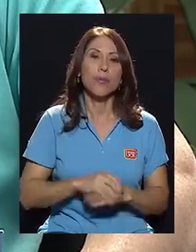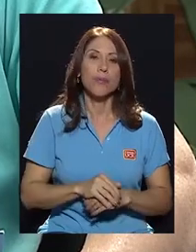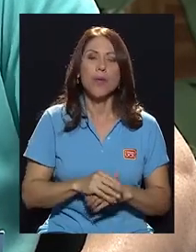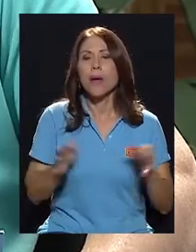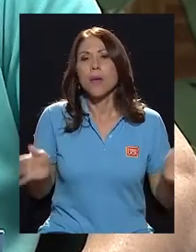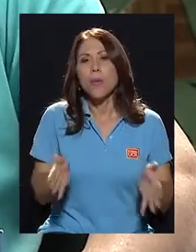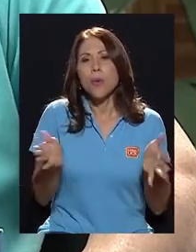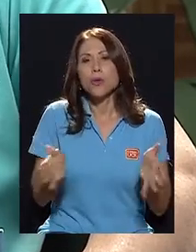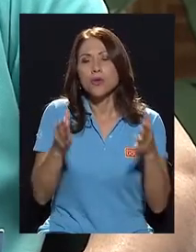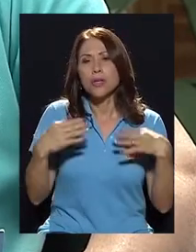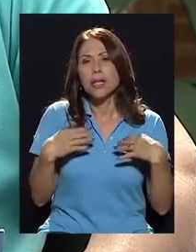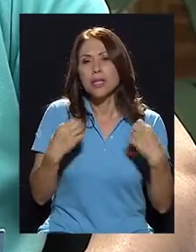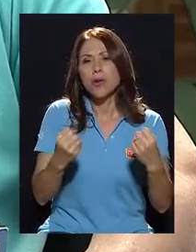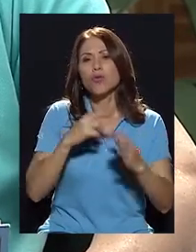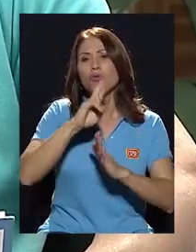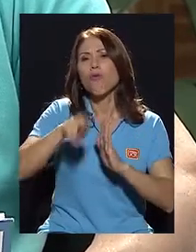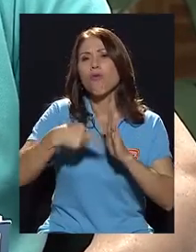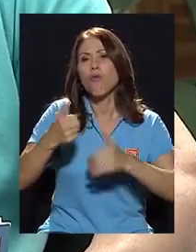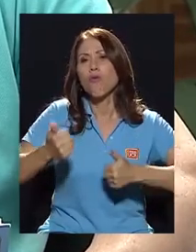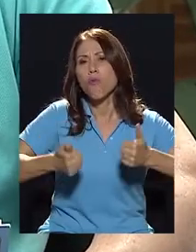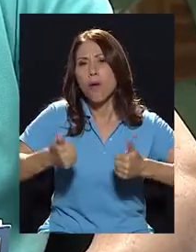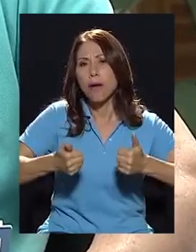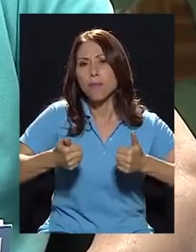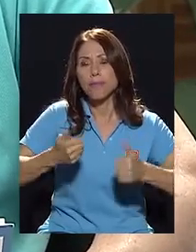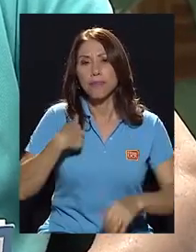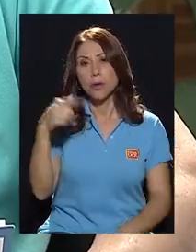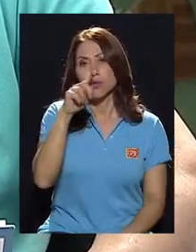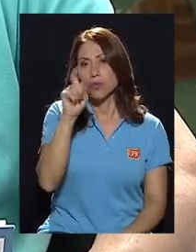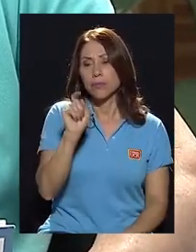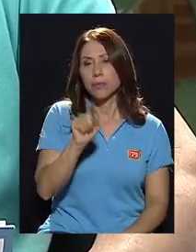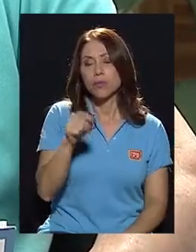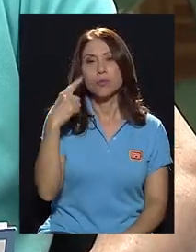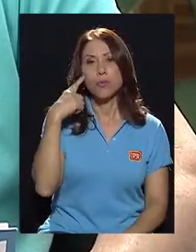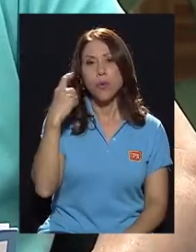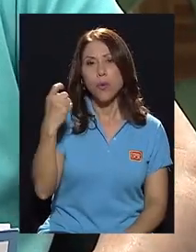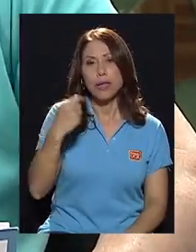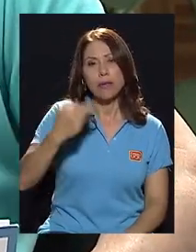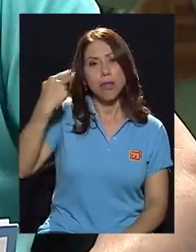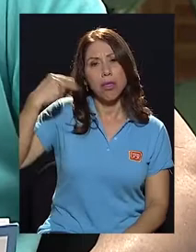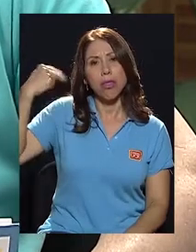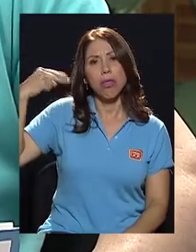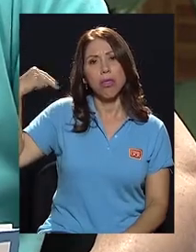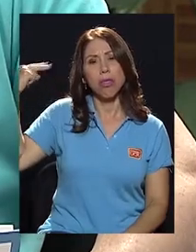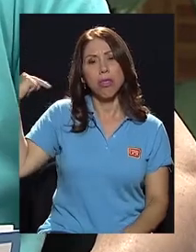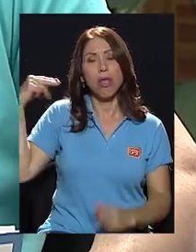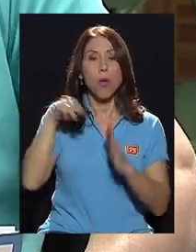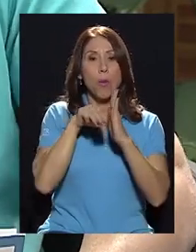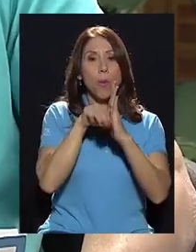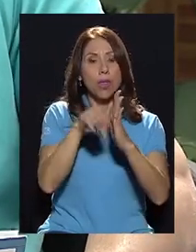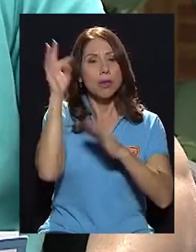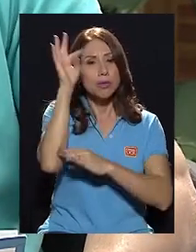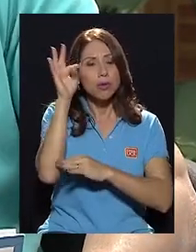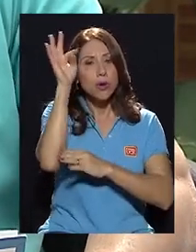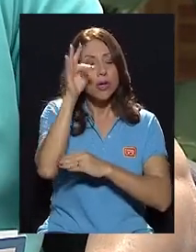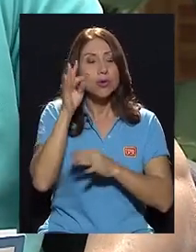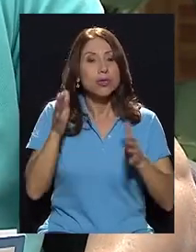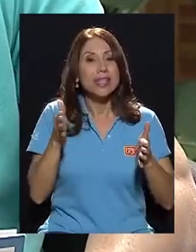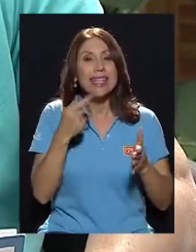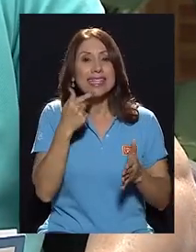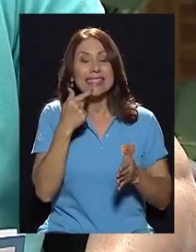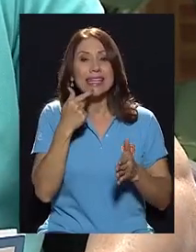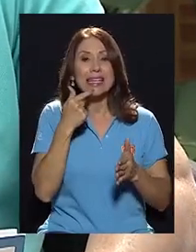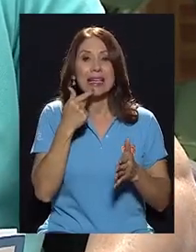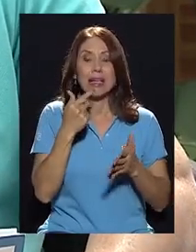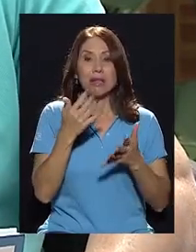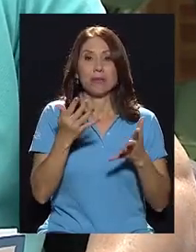promoción de la salud? Se lo pregunto porque, pues, históricamente, pues los modelos teóricos establecen a la promoción de la salud